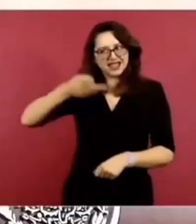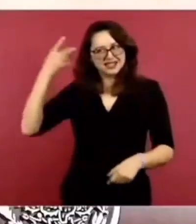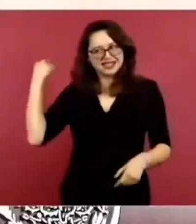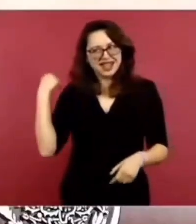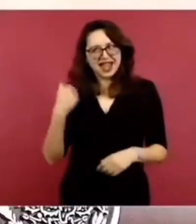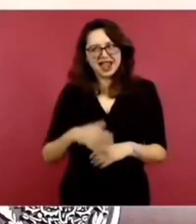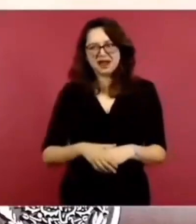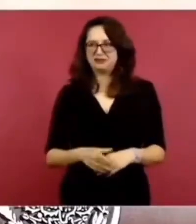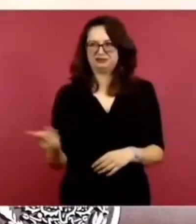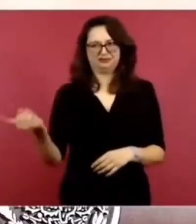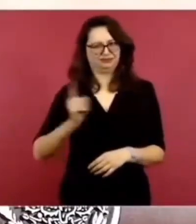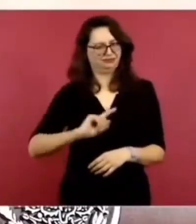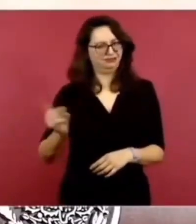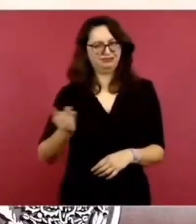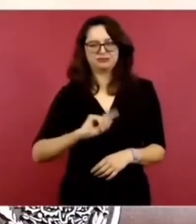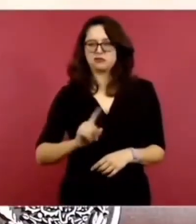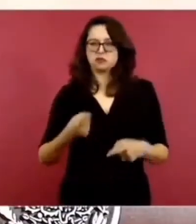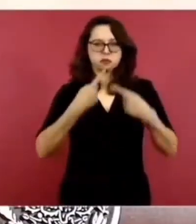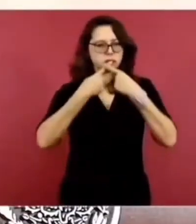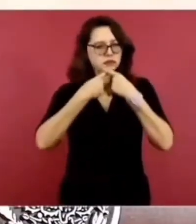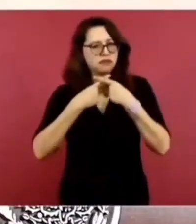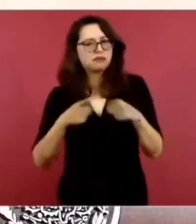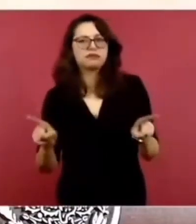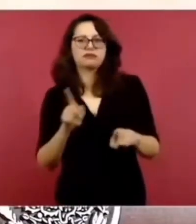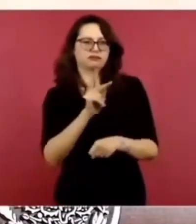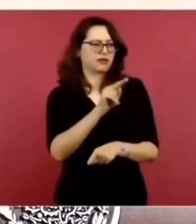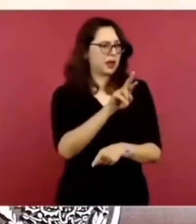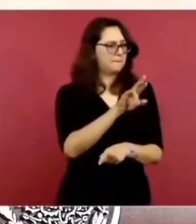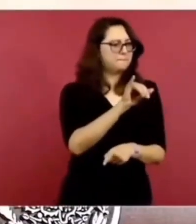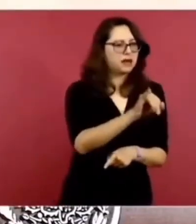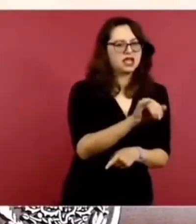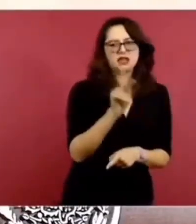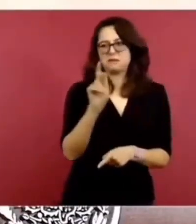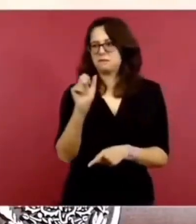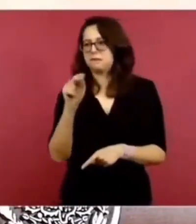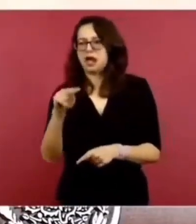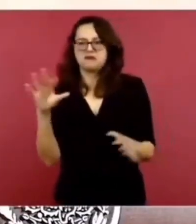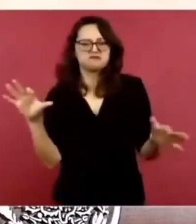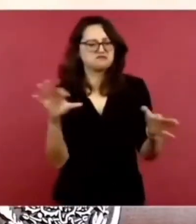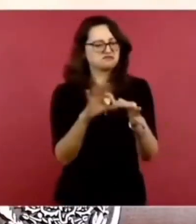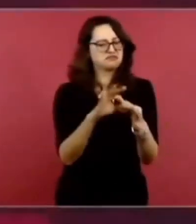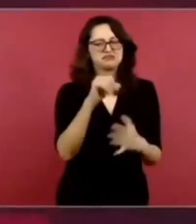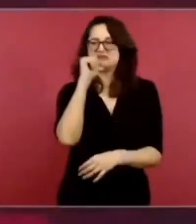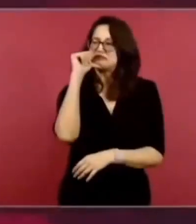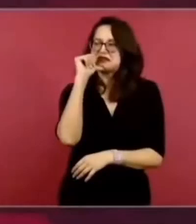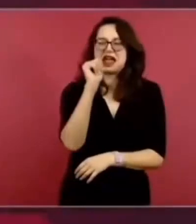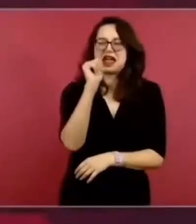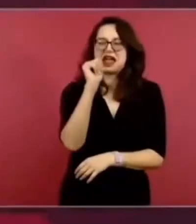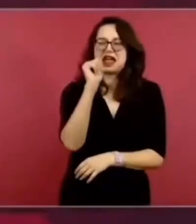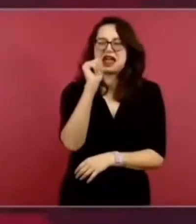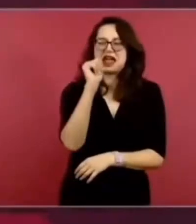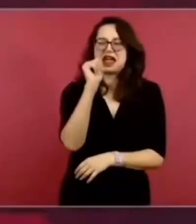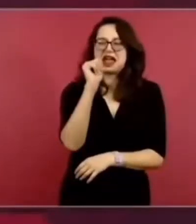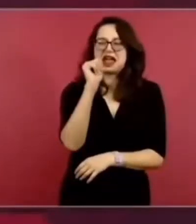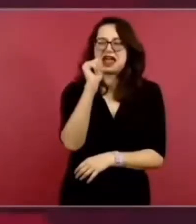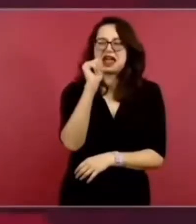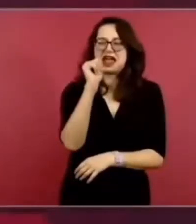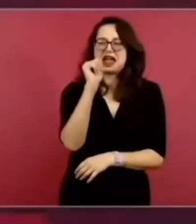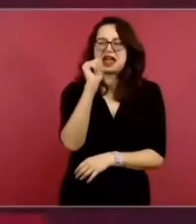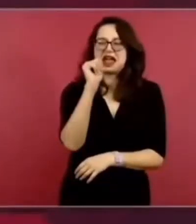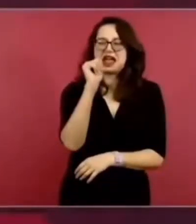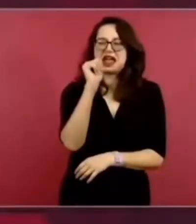de buena fe que hay muchísimos. Se creyeron de que eran